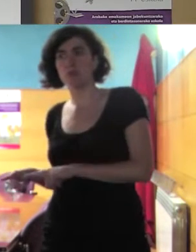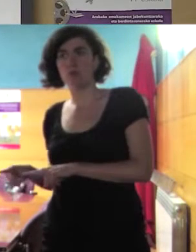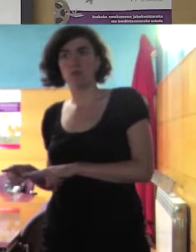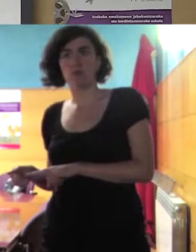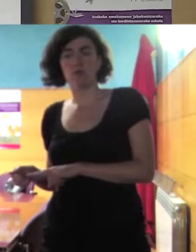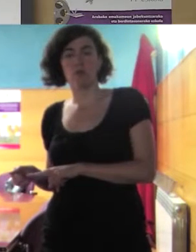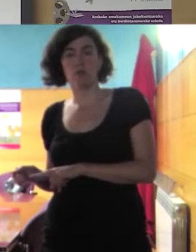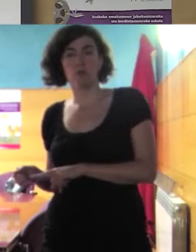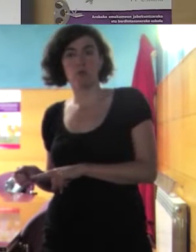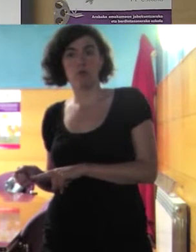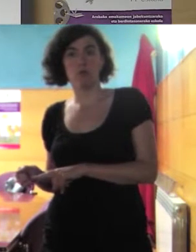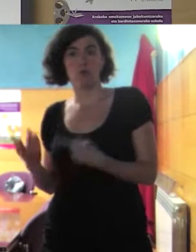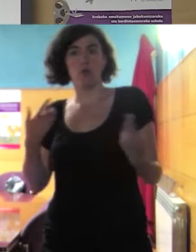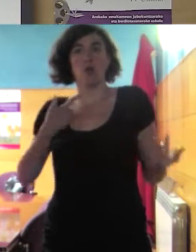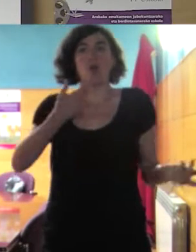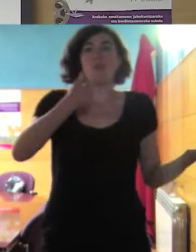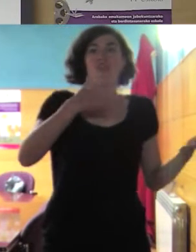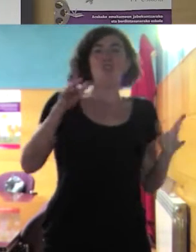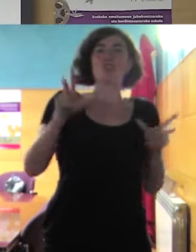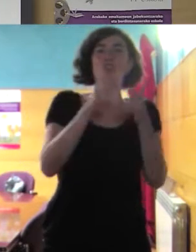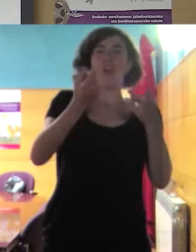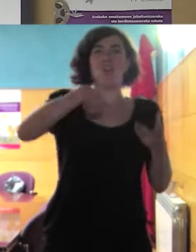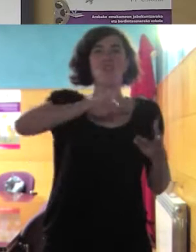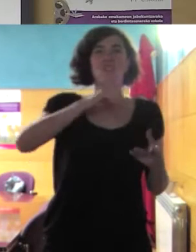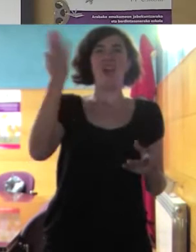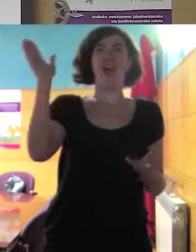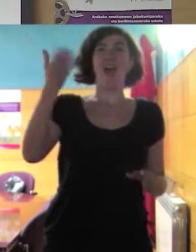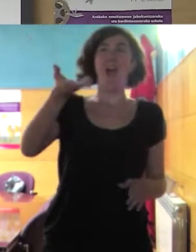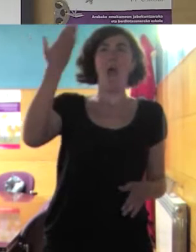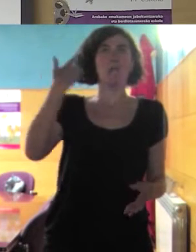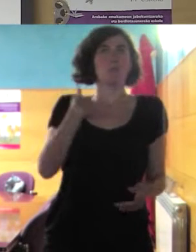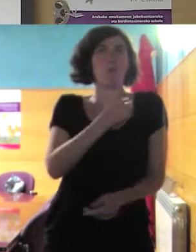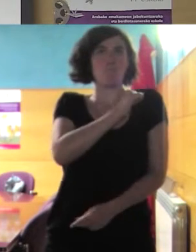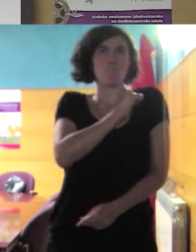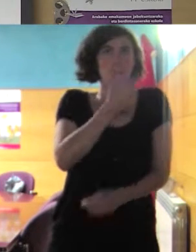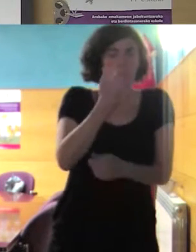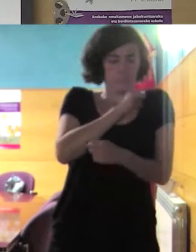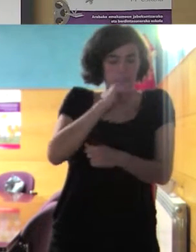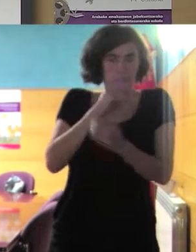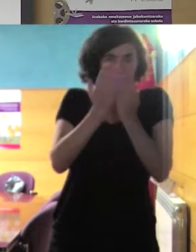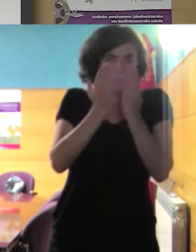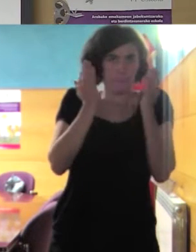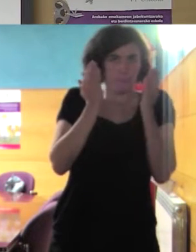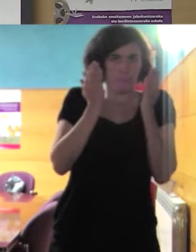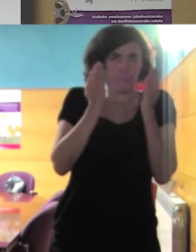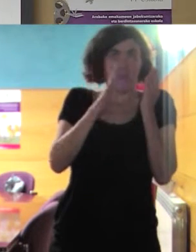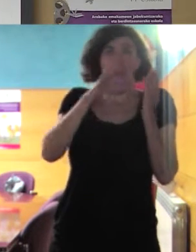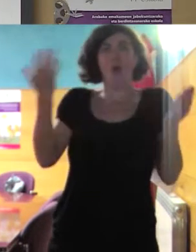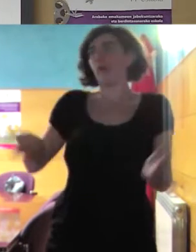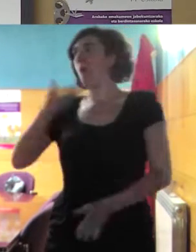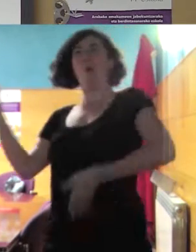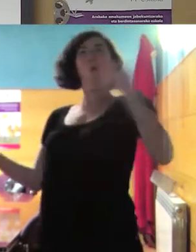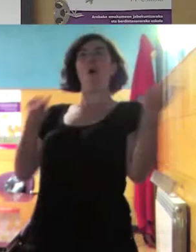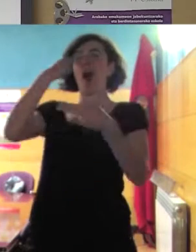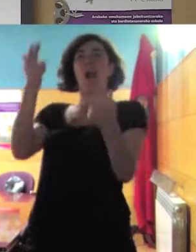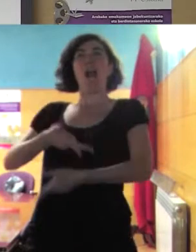a la ducha corrida para todo el mundo y hay mucha gente que nos sentimos incómodas en esa ducha corrida y gente que viene